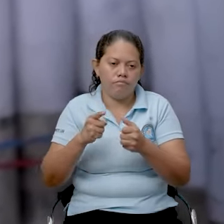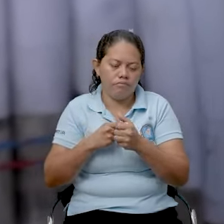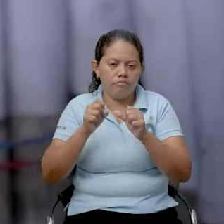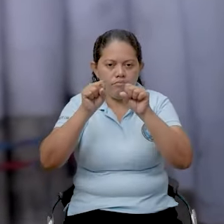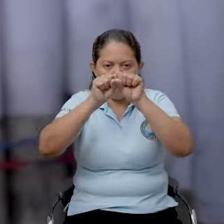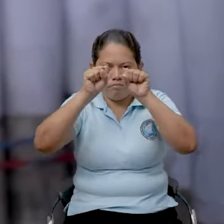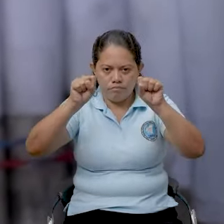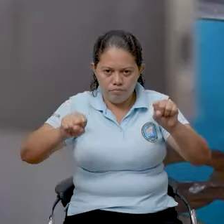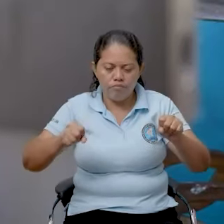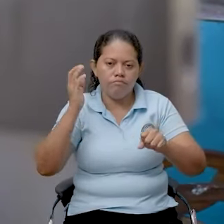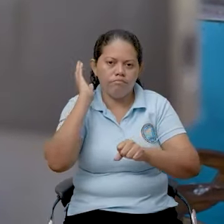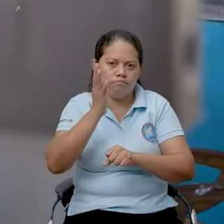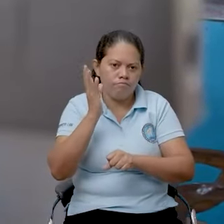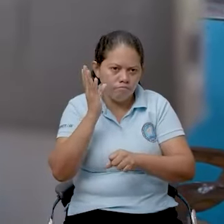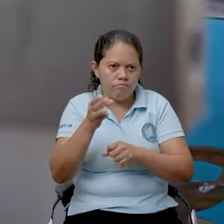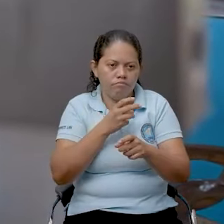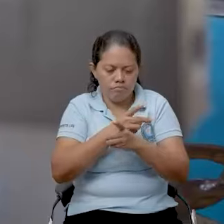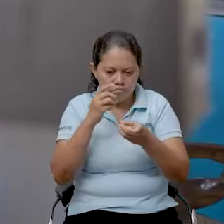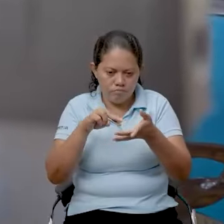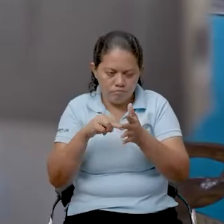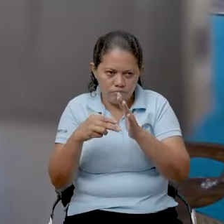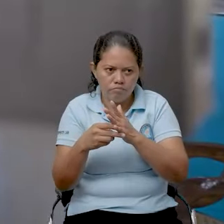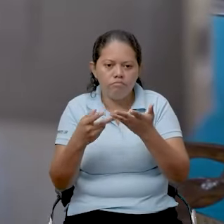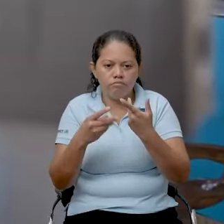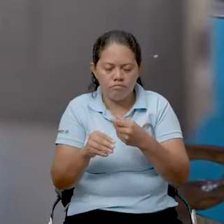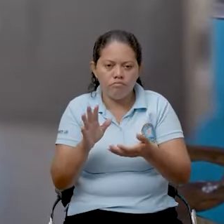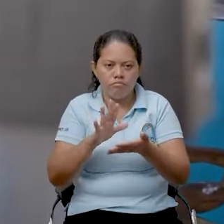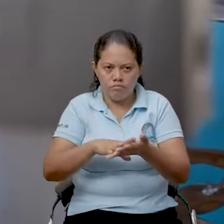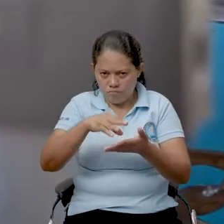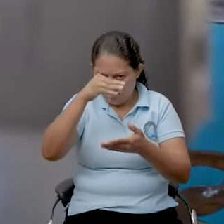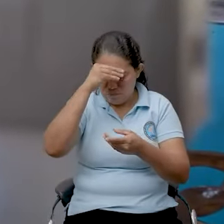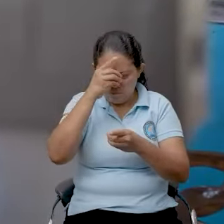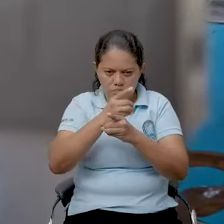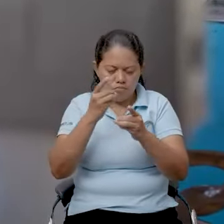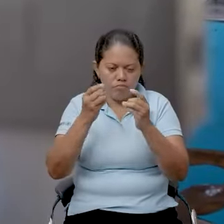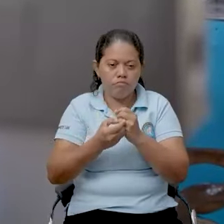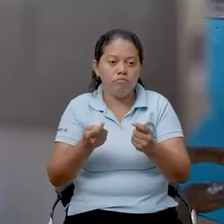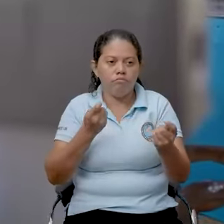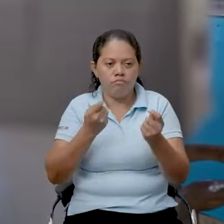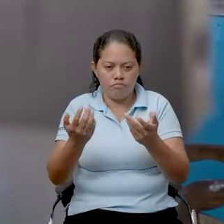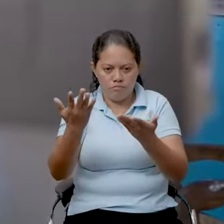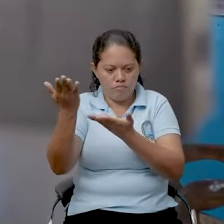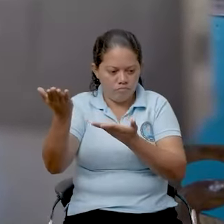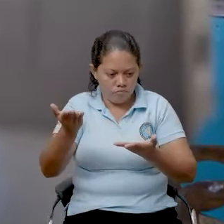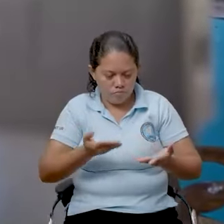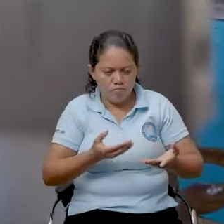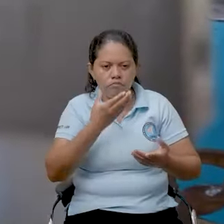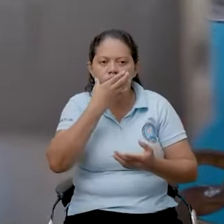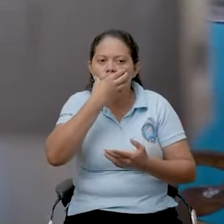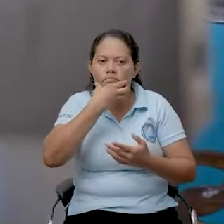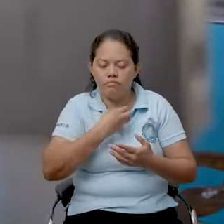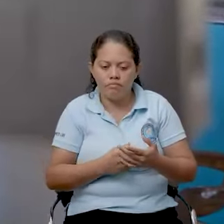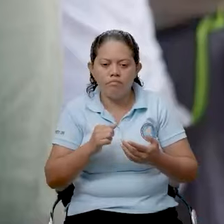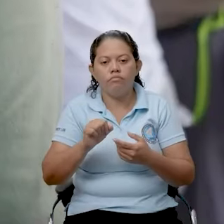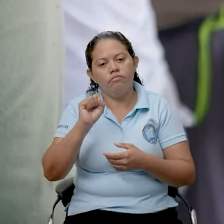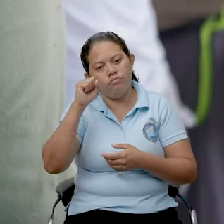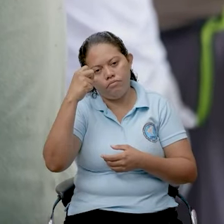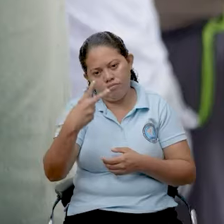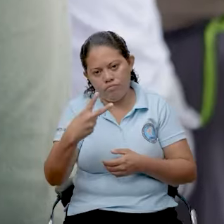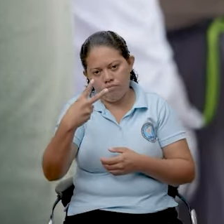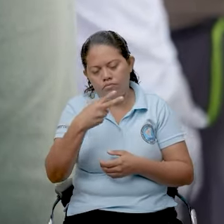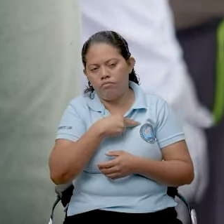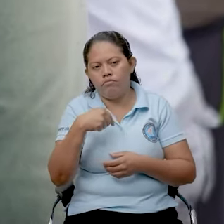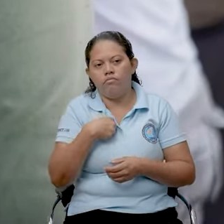nos hemos capacitado con las autoridades para estar preparados para la bienvenida de la temporada. Y segundo,